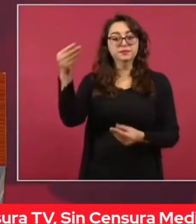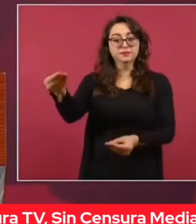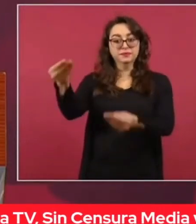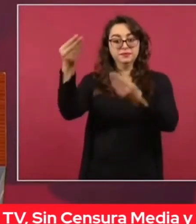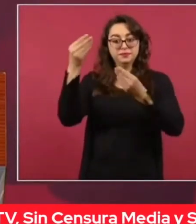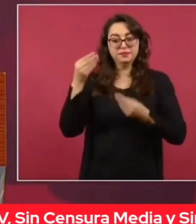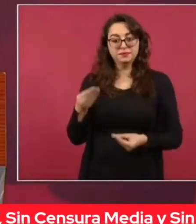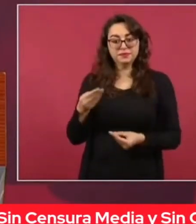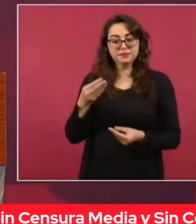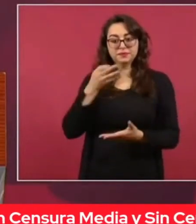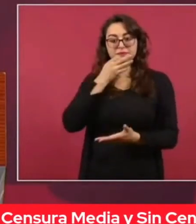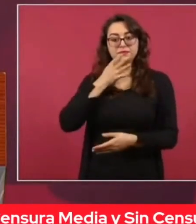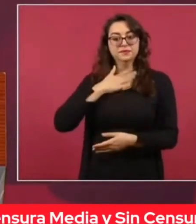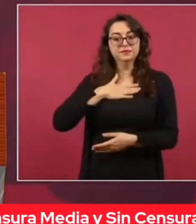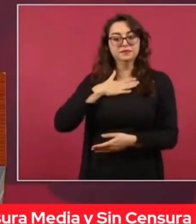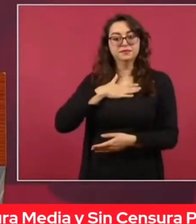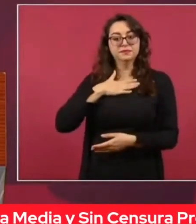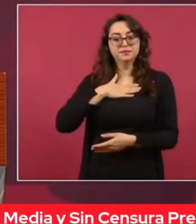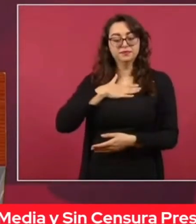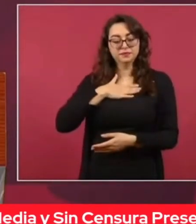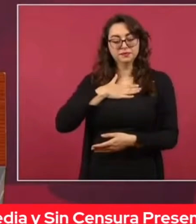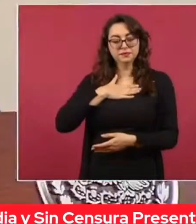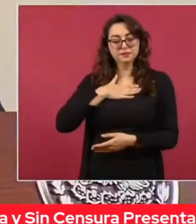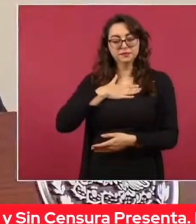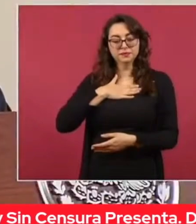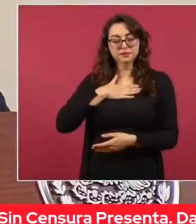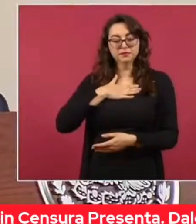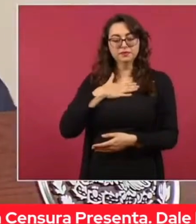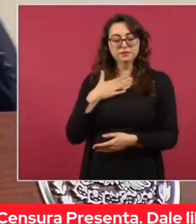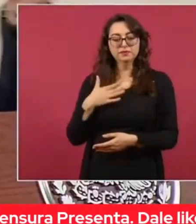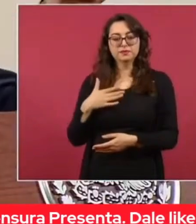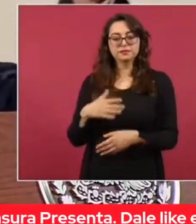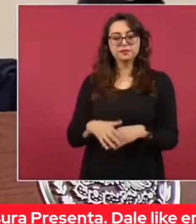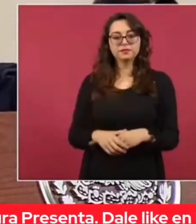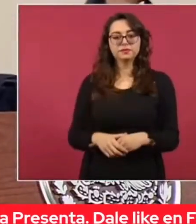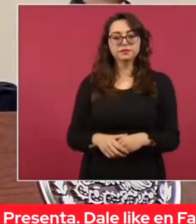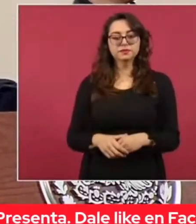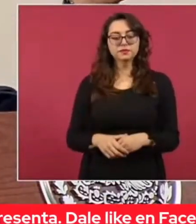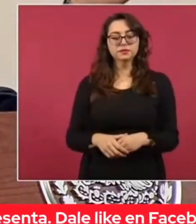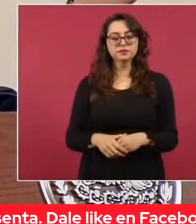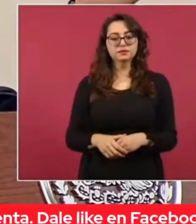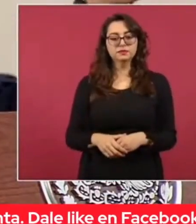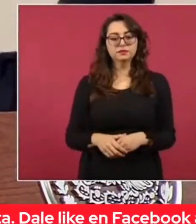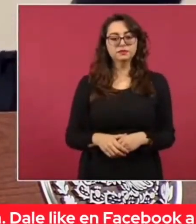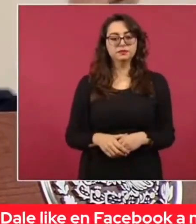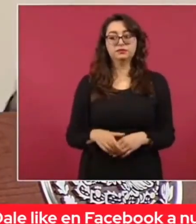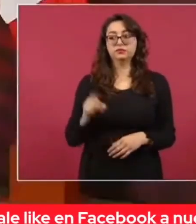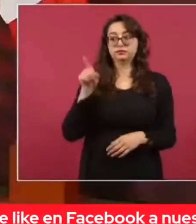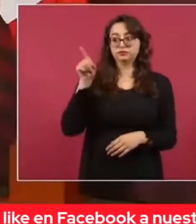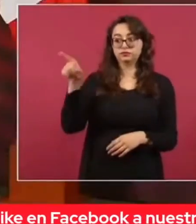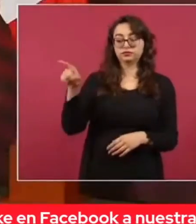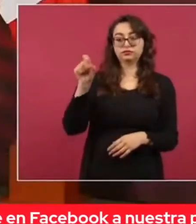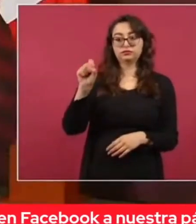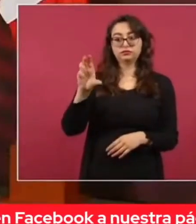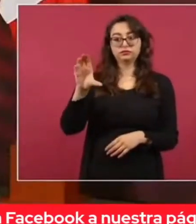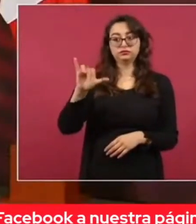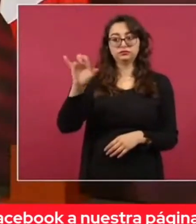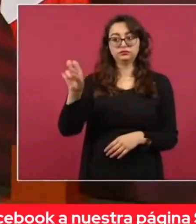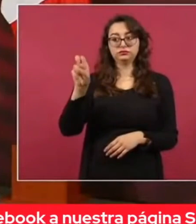acerca de que la presidenta de la Suprema Corte,